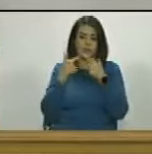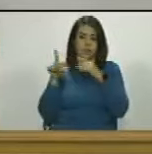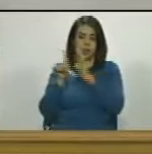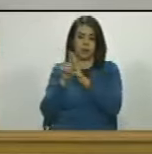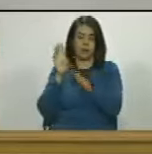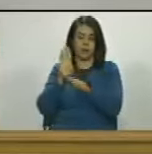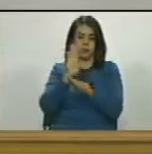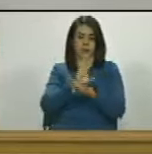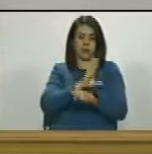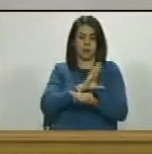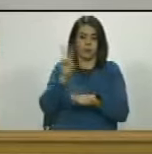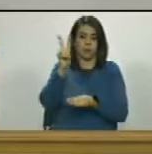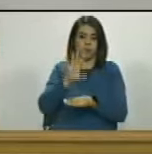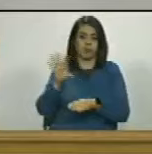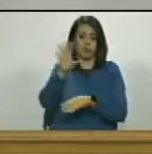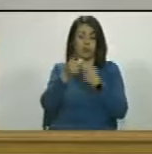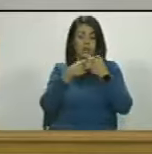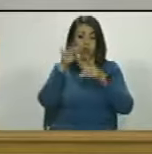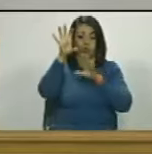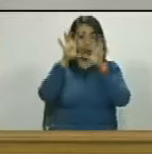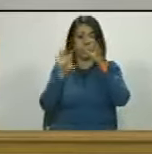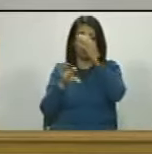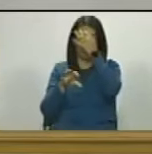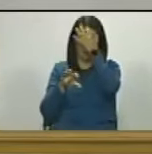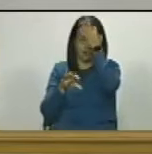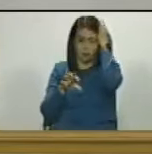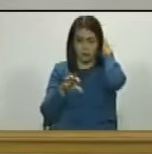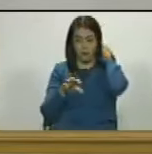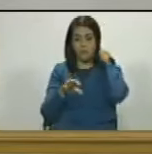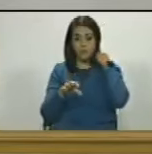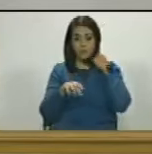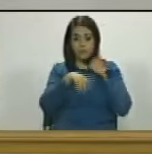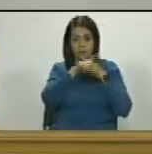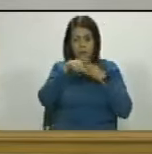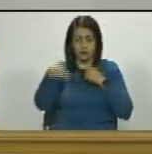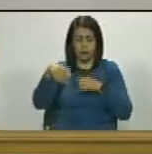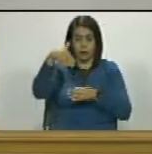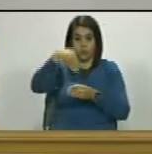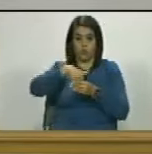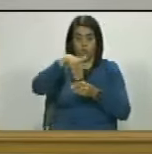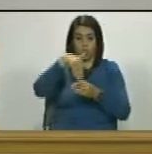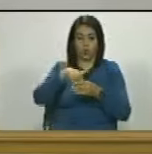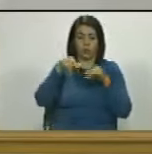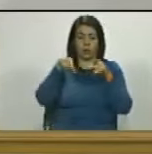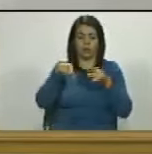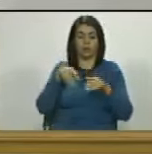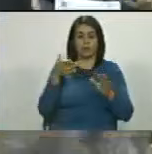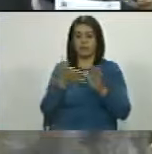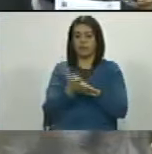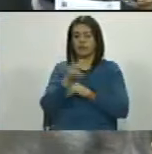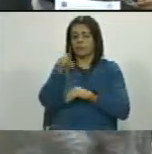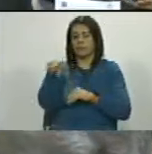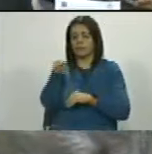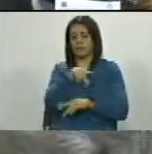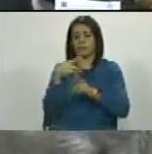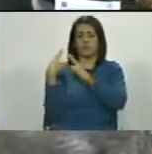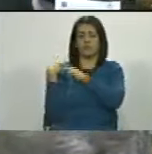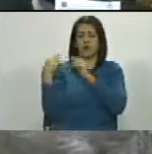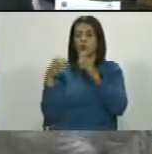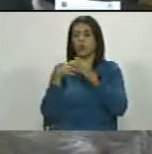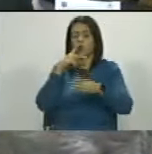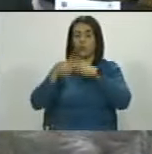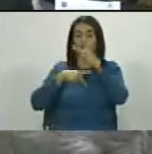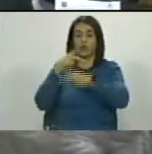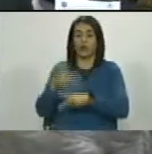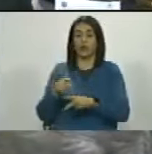la ley de protección de los bienes venezolanos en el exterior porque esa gente que votó son o no son representantes de partidos